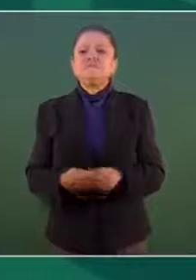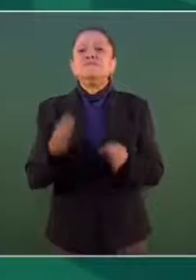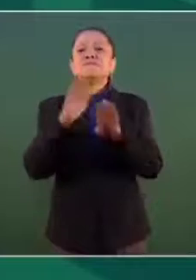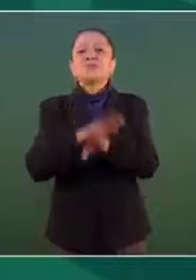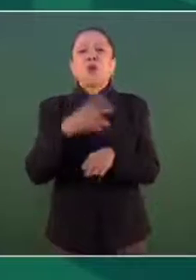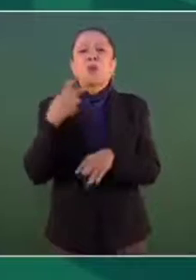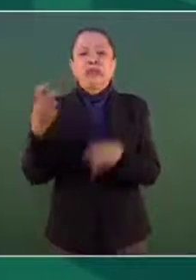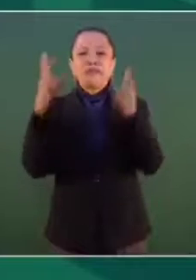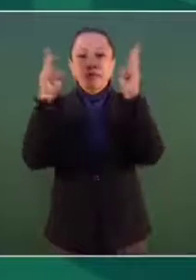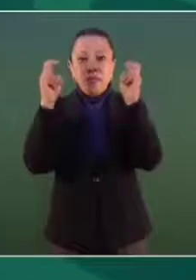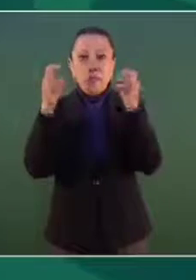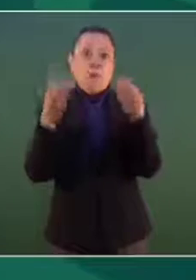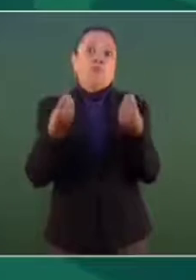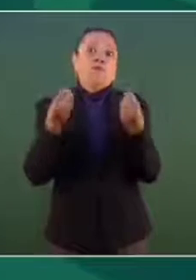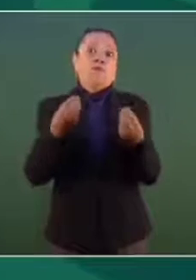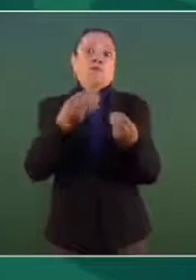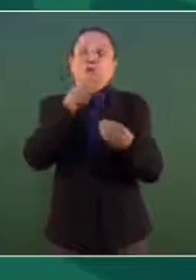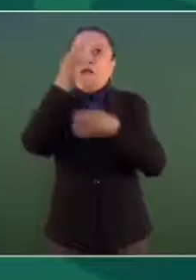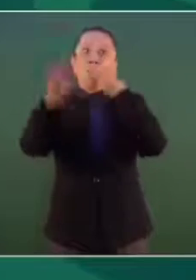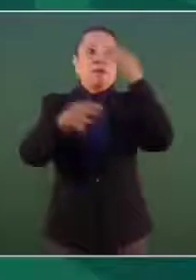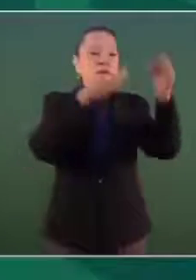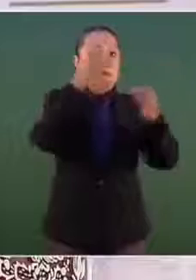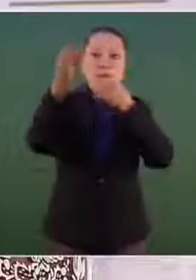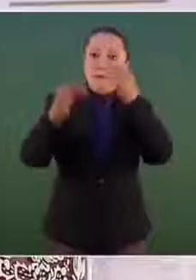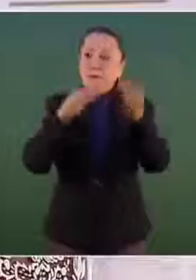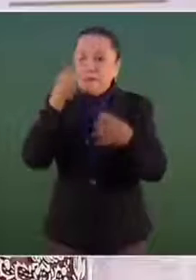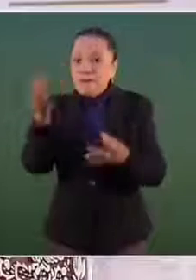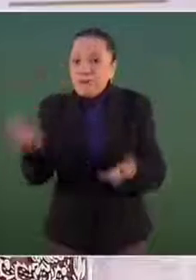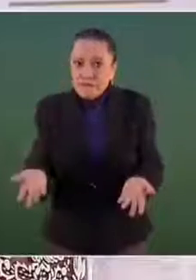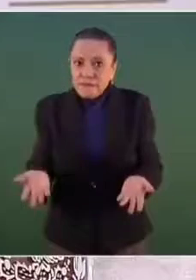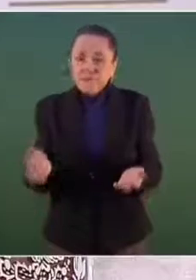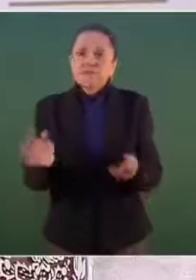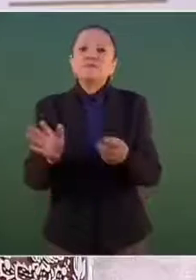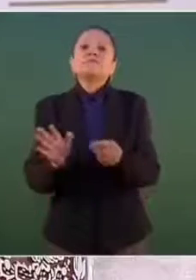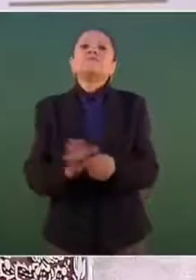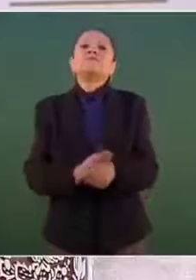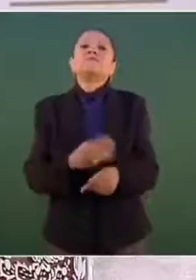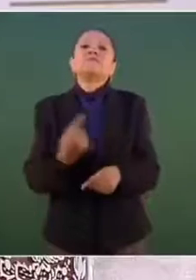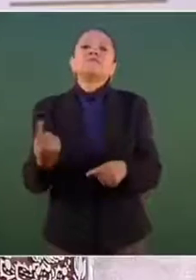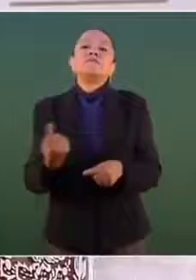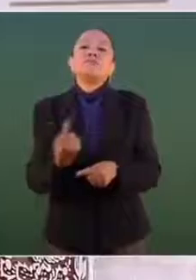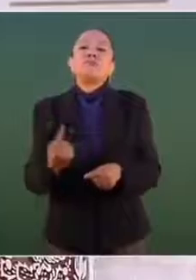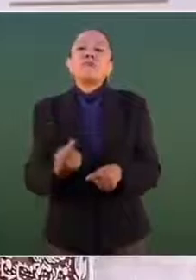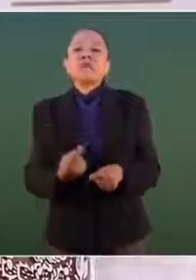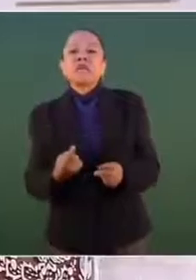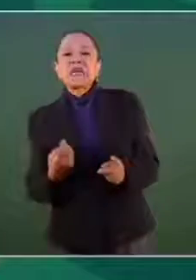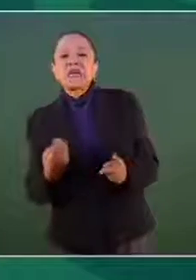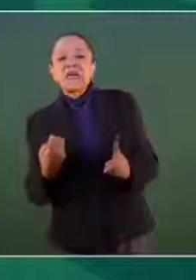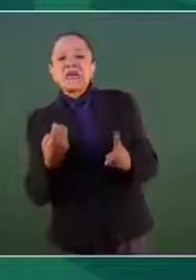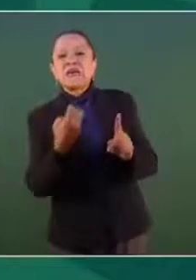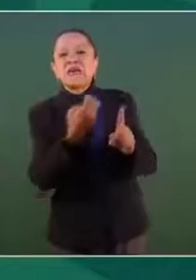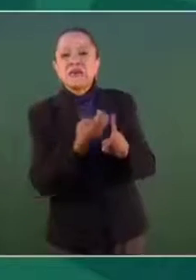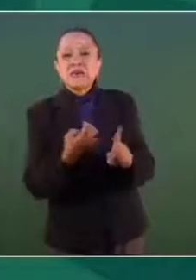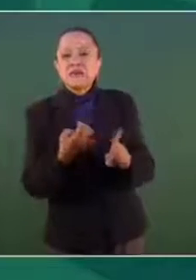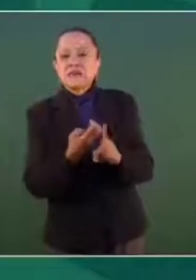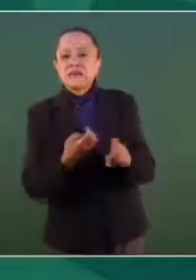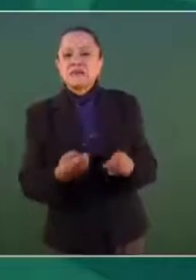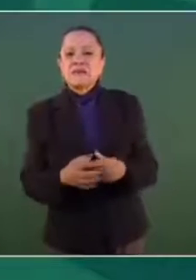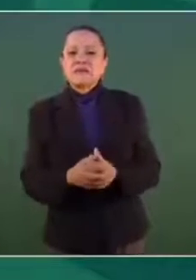el caso, porque resulta que se trata de una